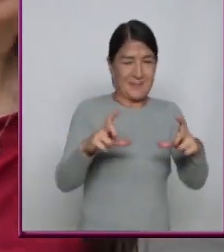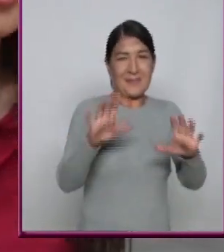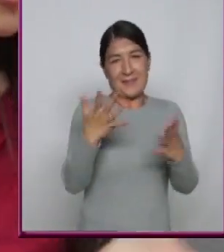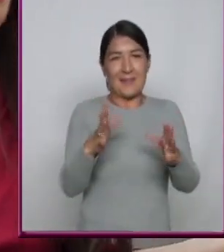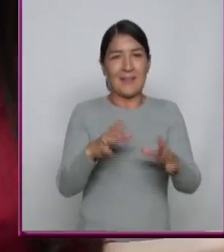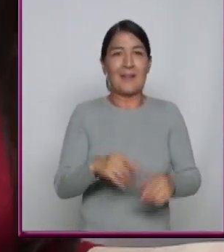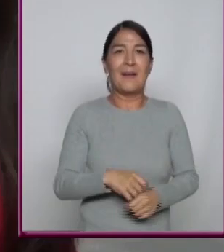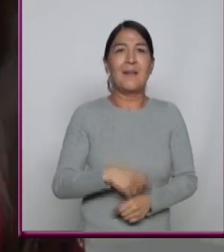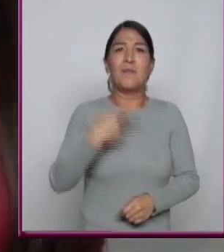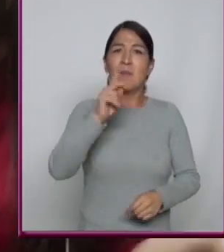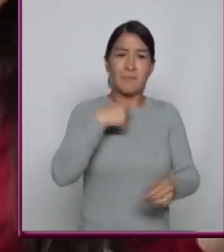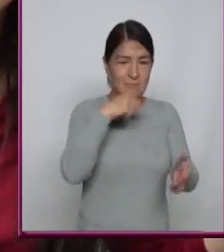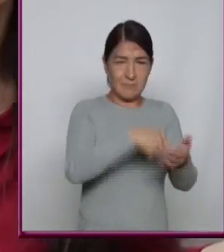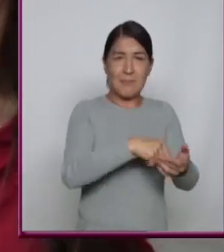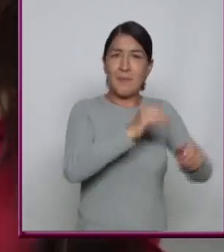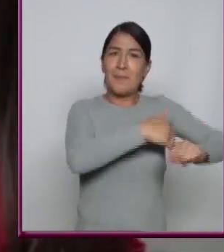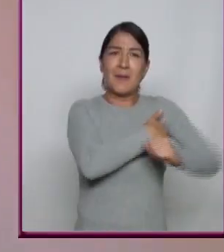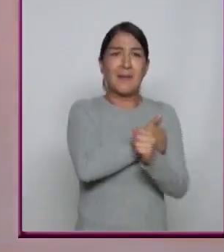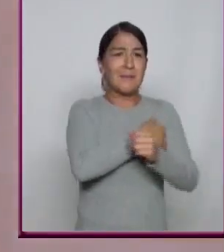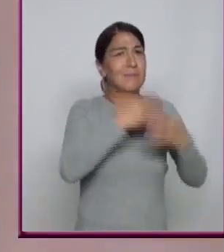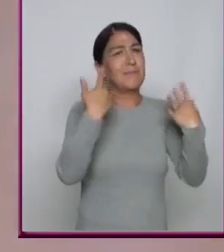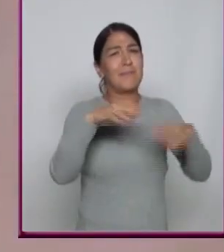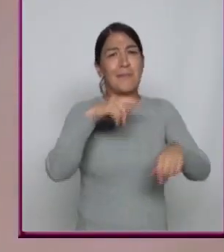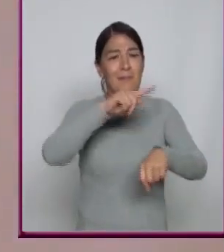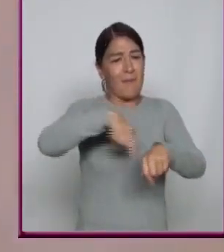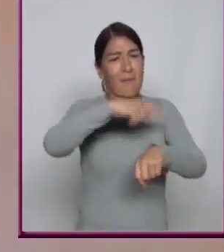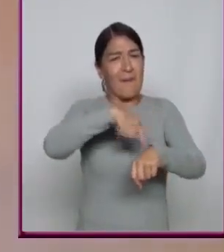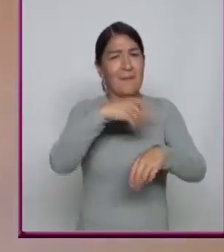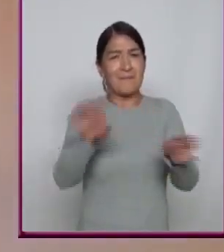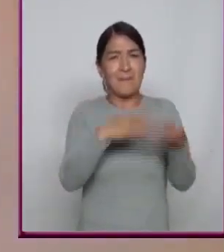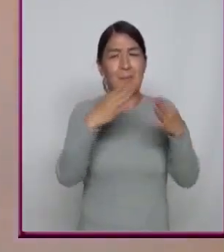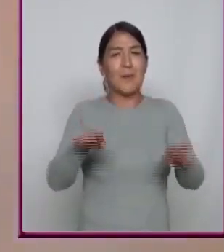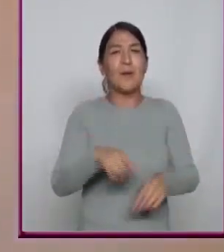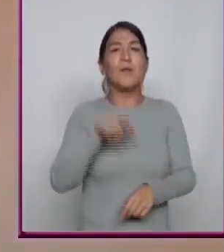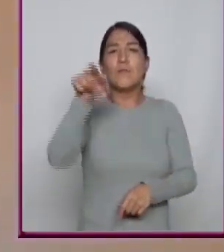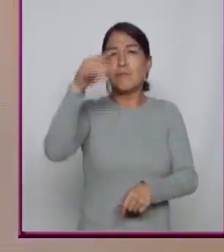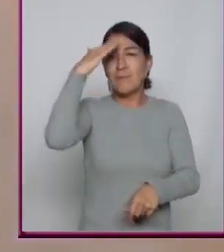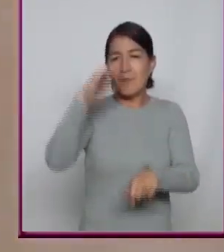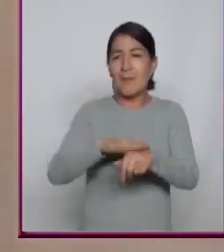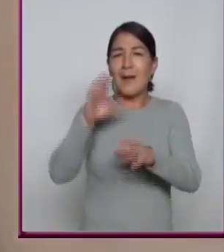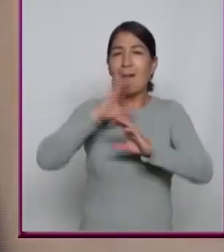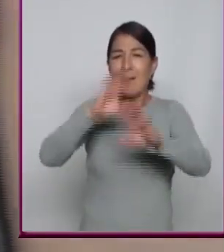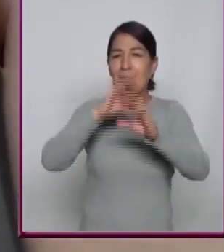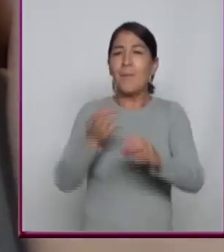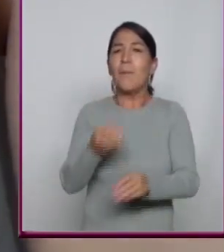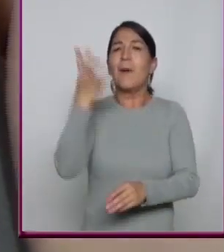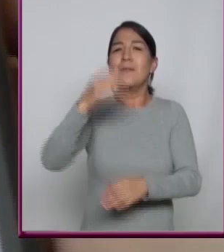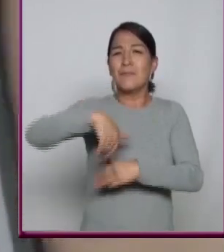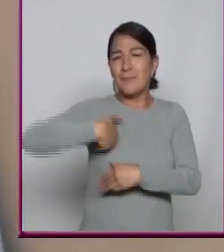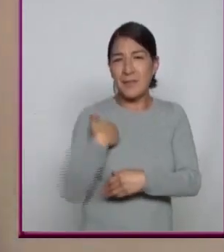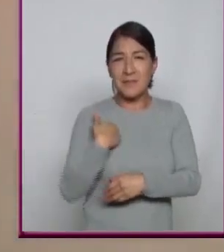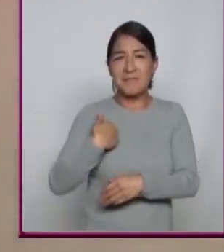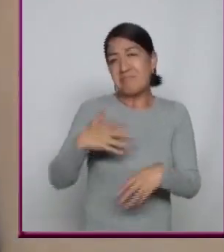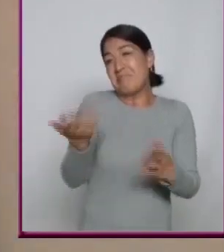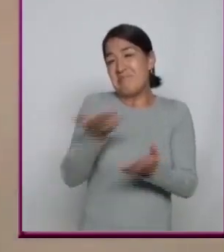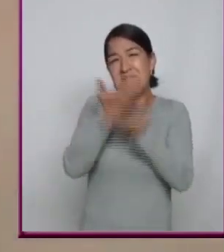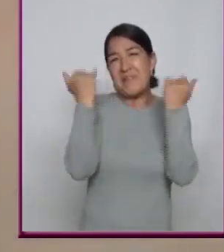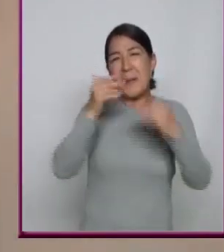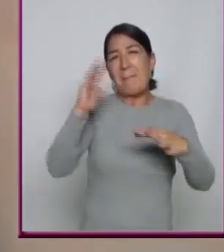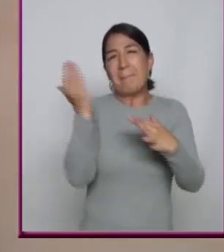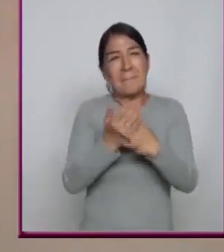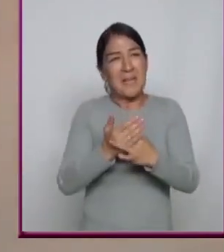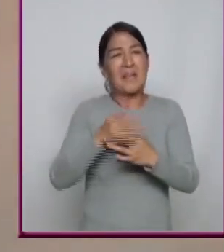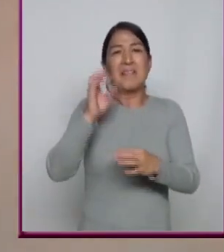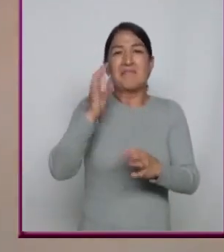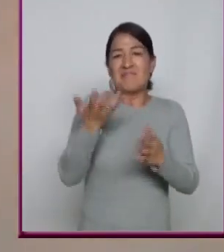guardar No sé Muchísimas horas ¿Cuánta memoria Ocupa tu música? Pues no sé Como la mitad Como